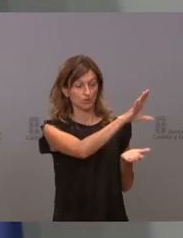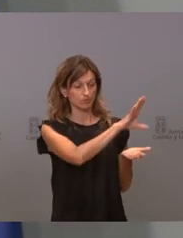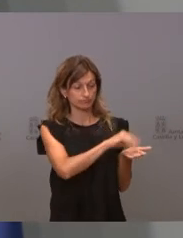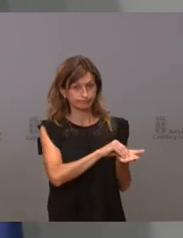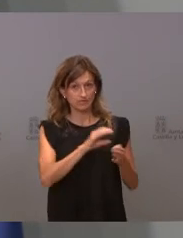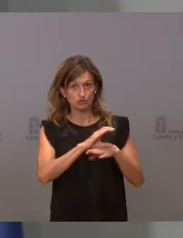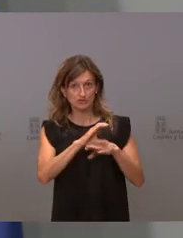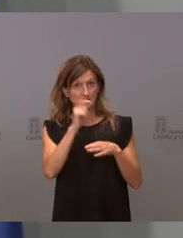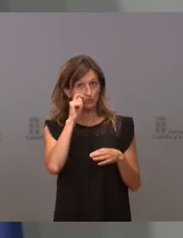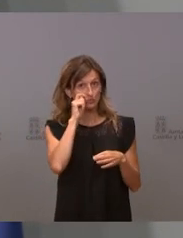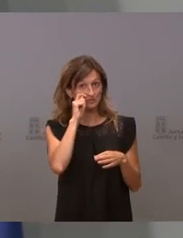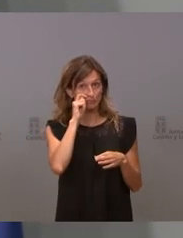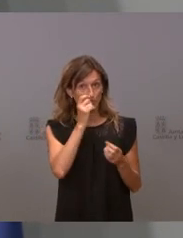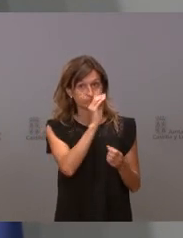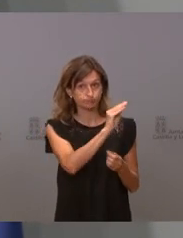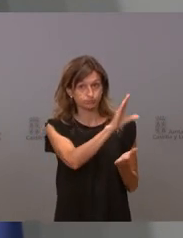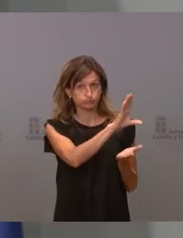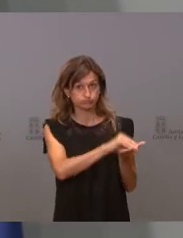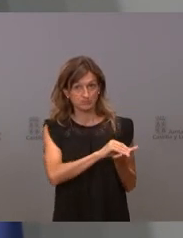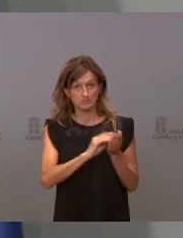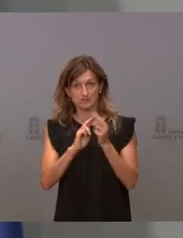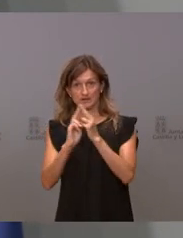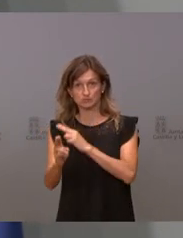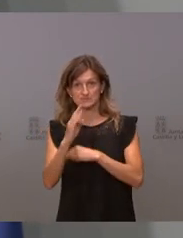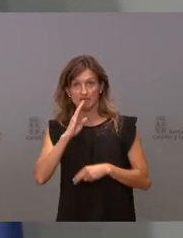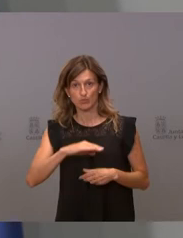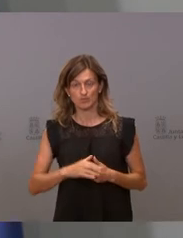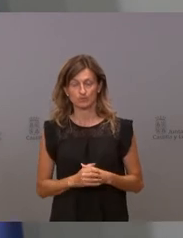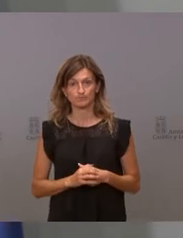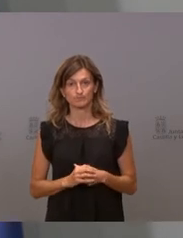Consejería de Turismo para poder darles una respuesta adecuada.